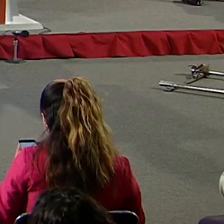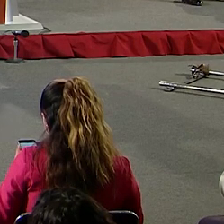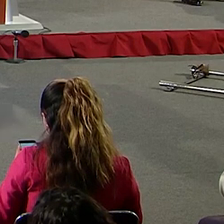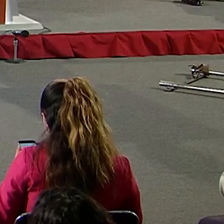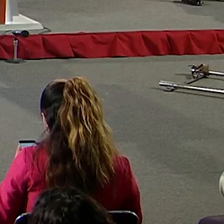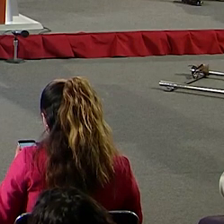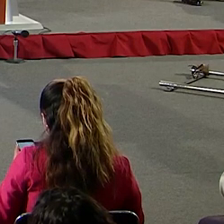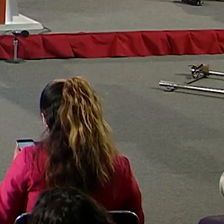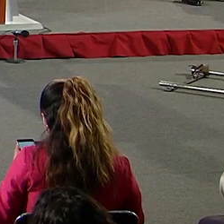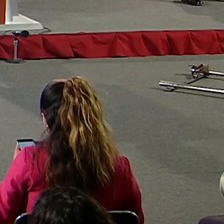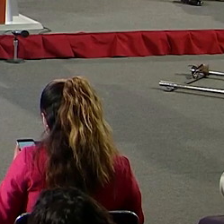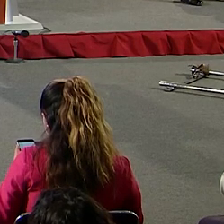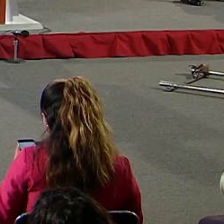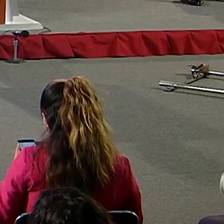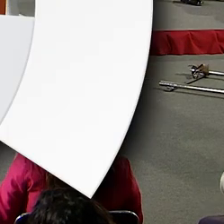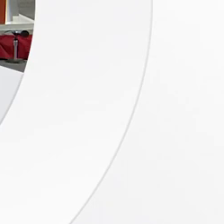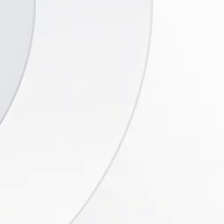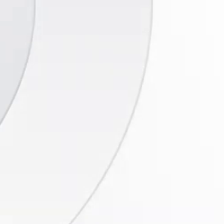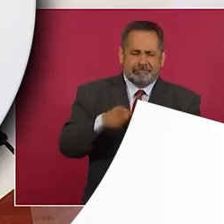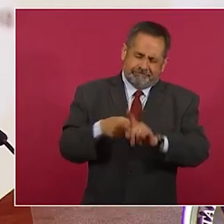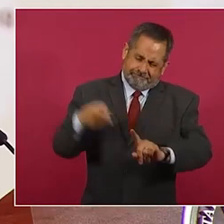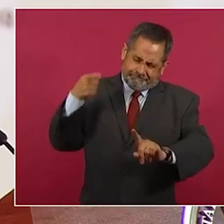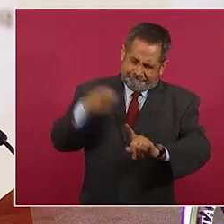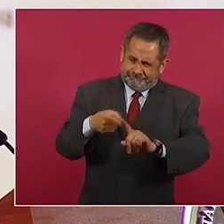mundo en esta tabla aparecen los primeros 30